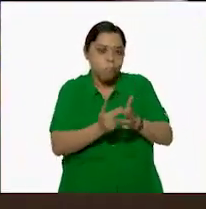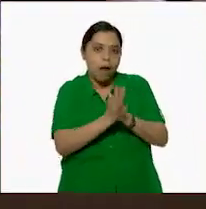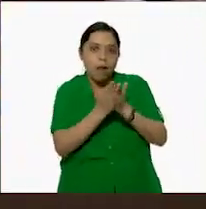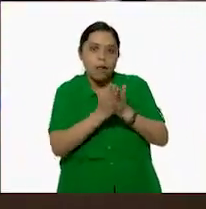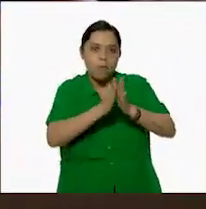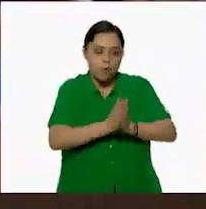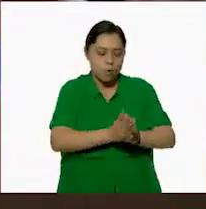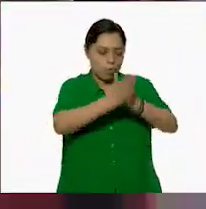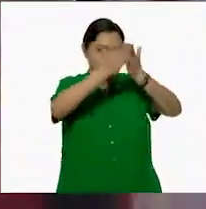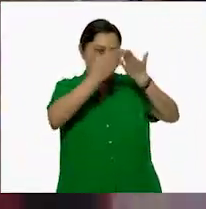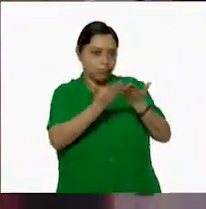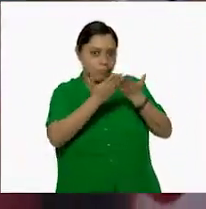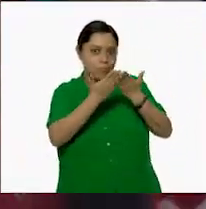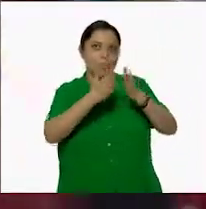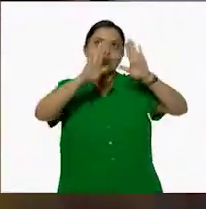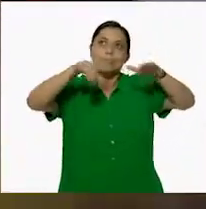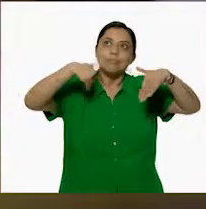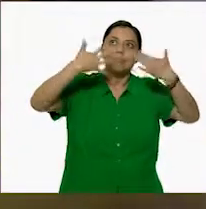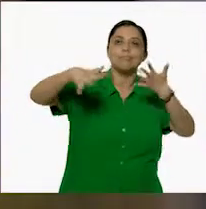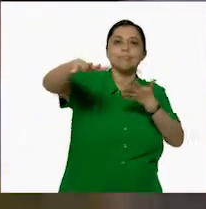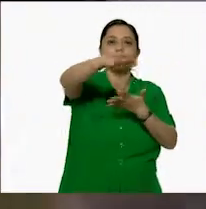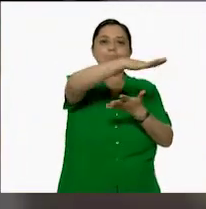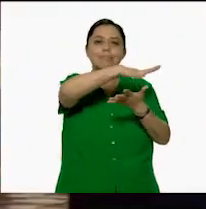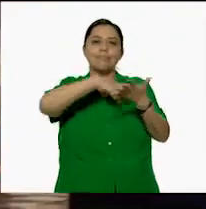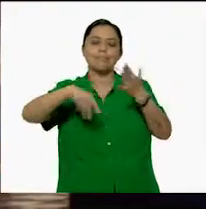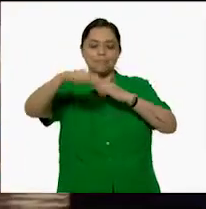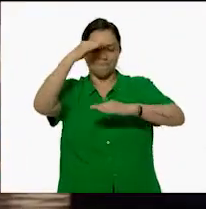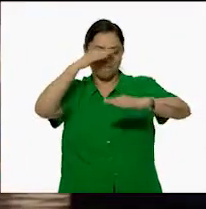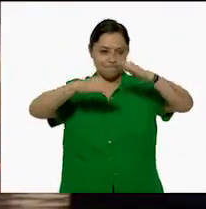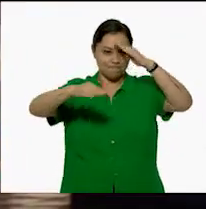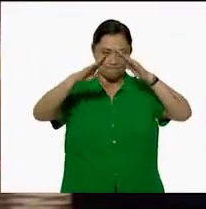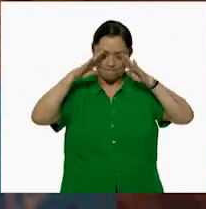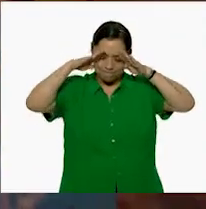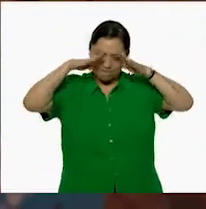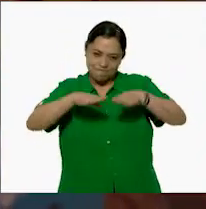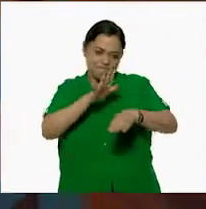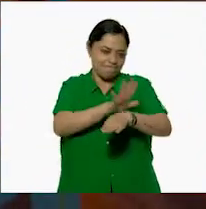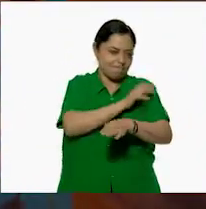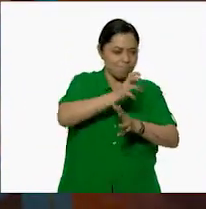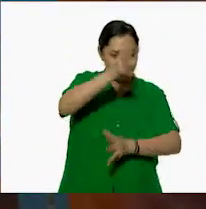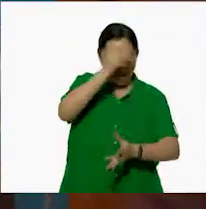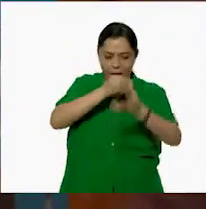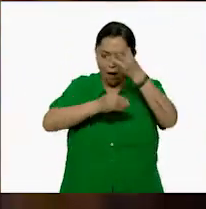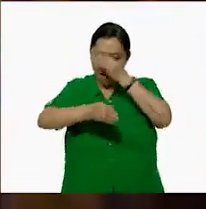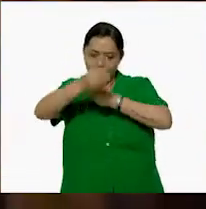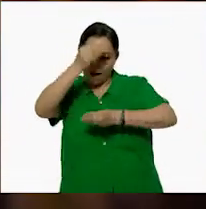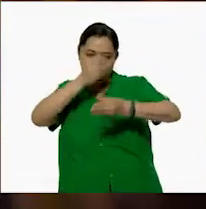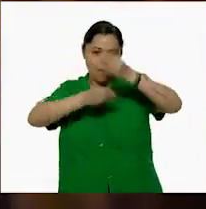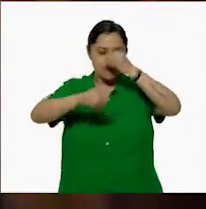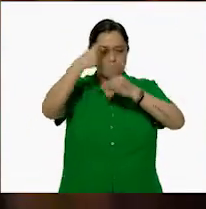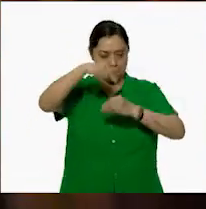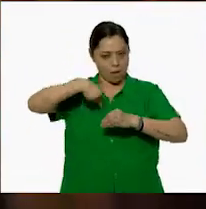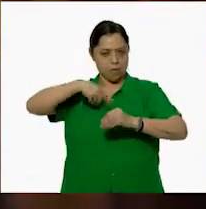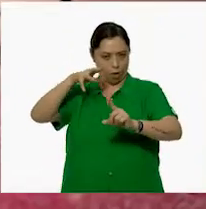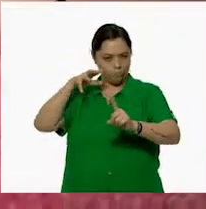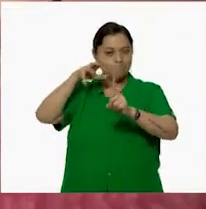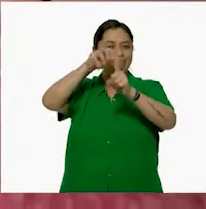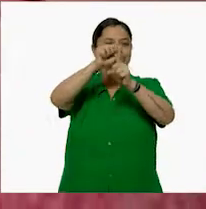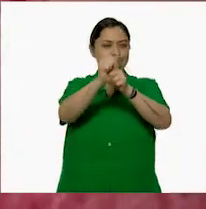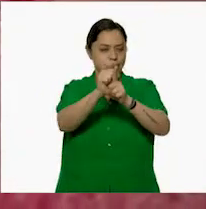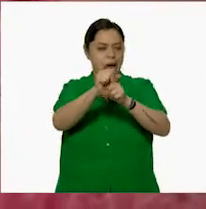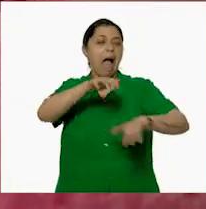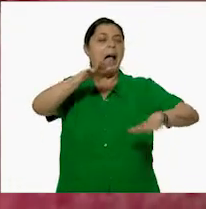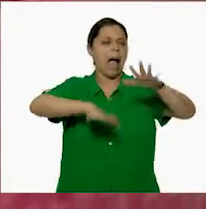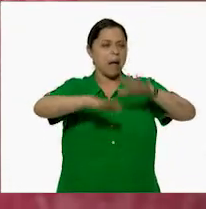para asomarme al universo. Desde ese momento, decidí dedicarle toda mi energía a aprender lo necesario para cumplir mi sueño. Aunque muchas